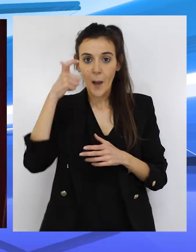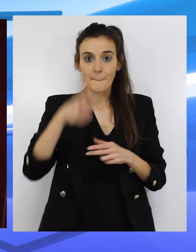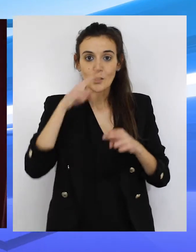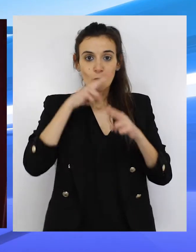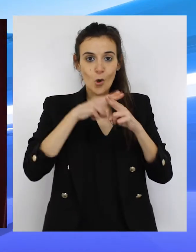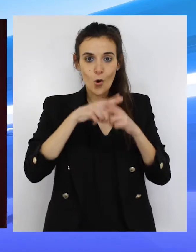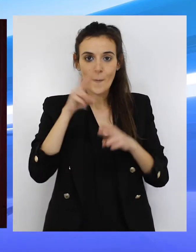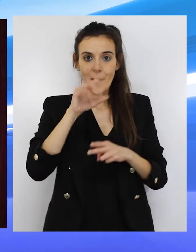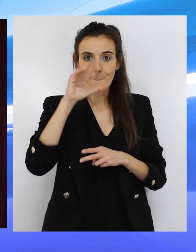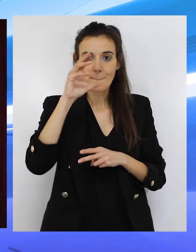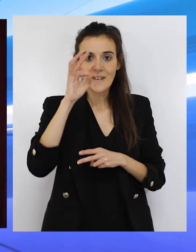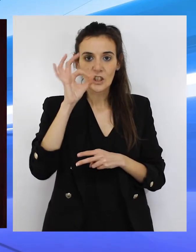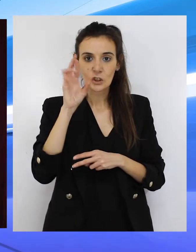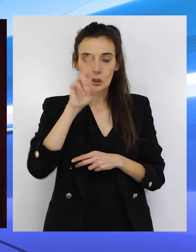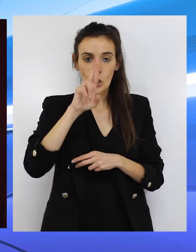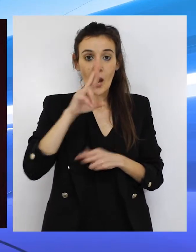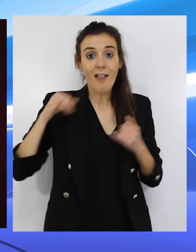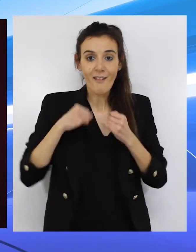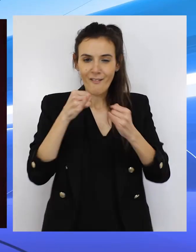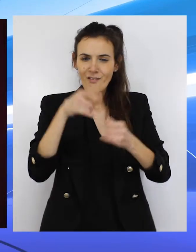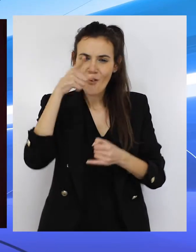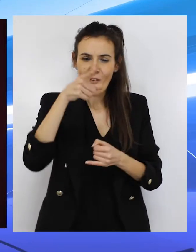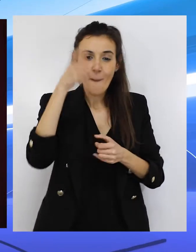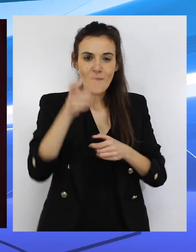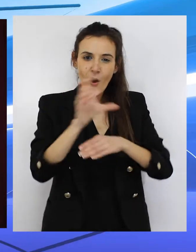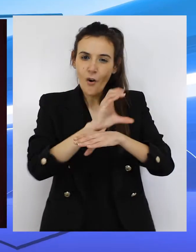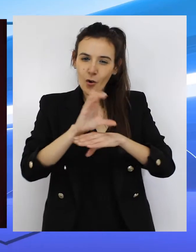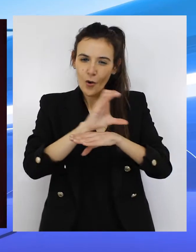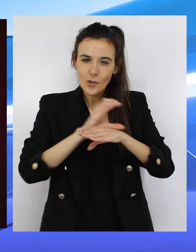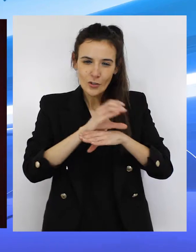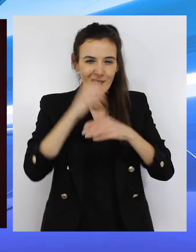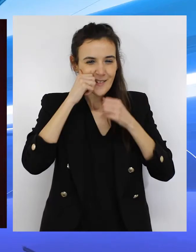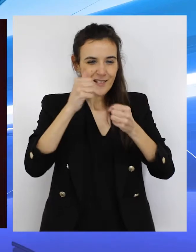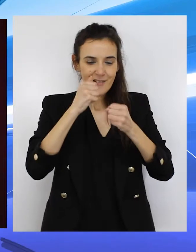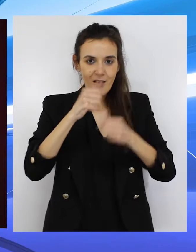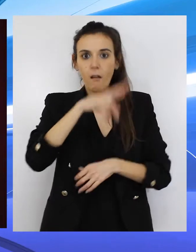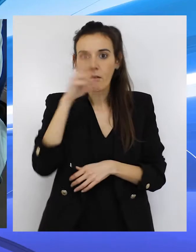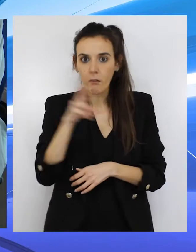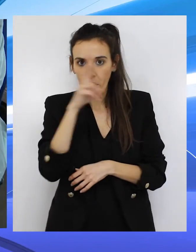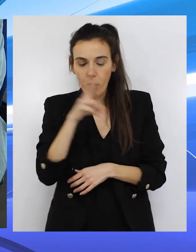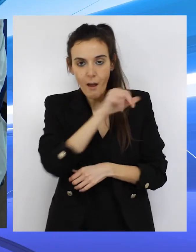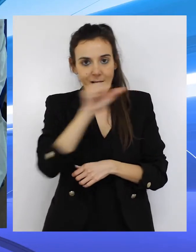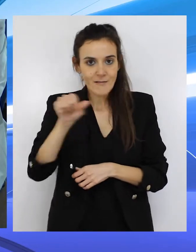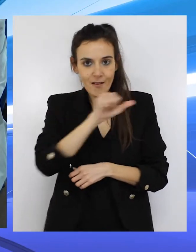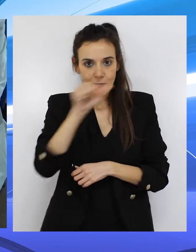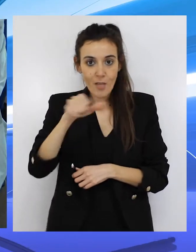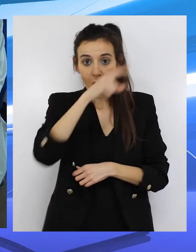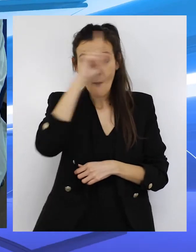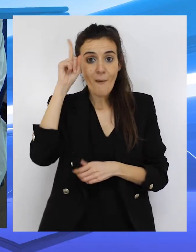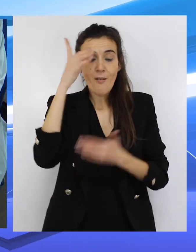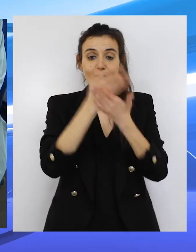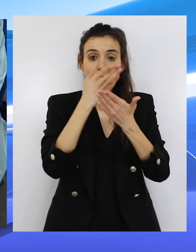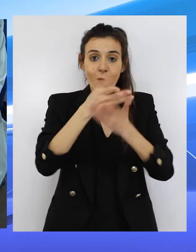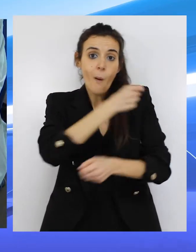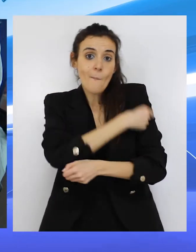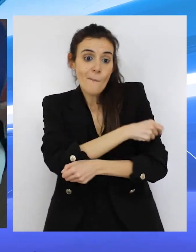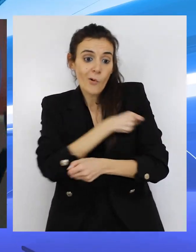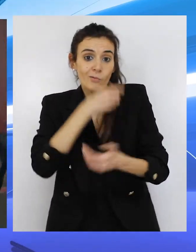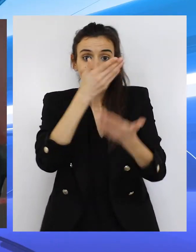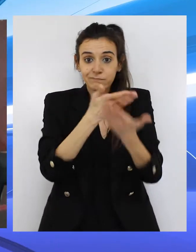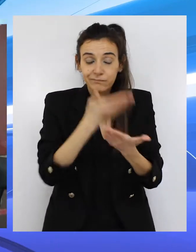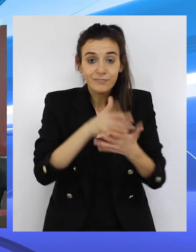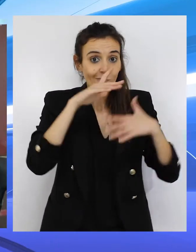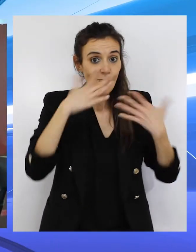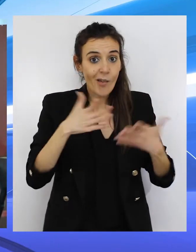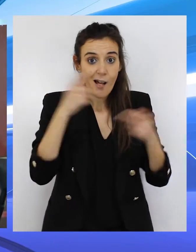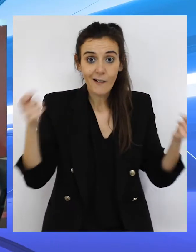Víctor Ríos ha reiterado lo que la Consejería de Sanidad viene repitiendo cada semana. A Madrid se le piden más vacunas, pero la campaña se ha tenido